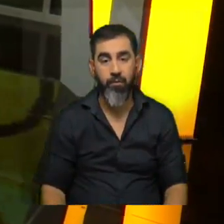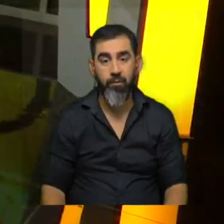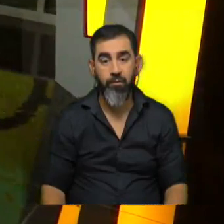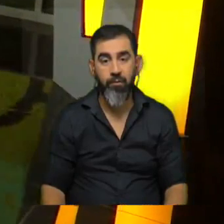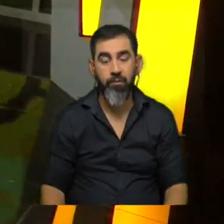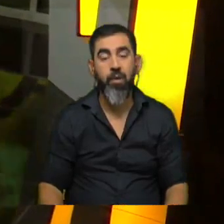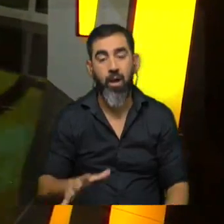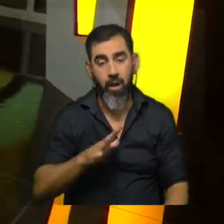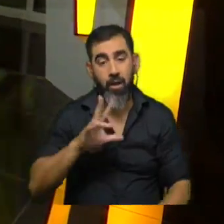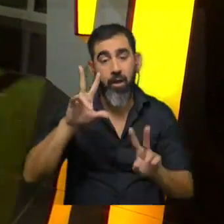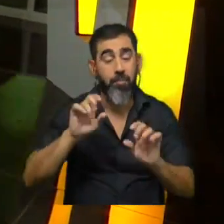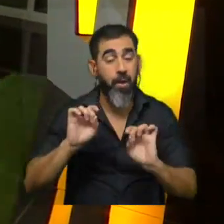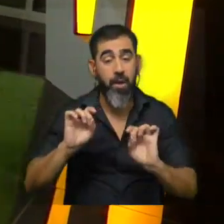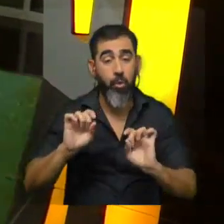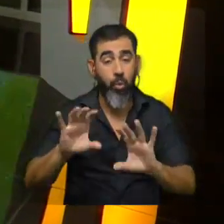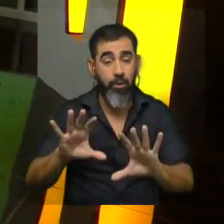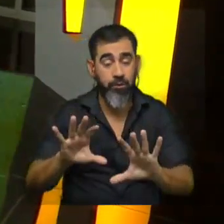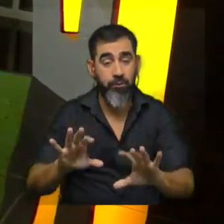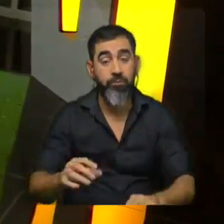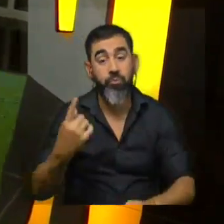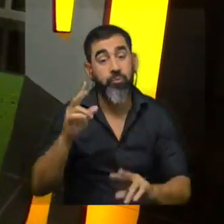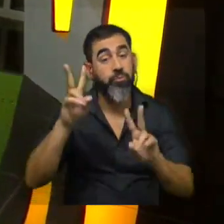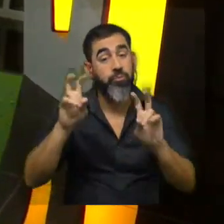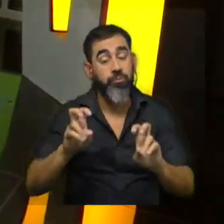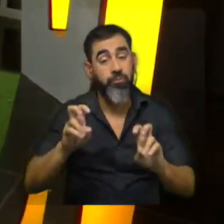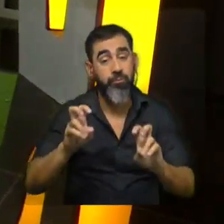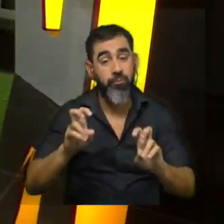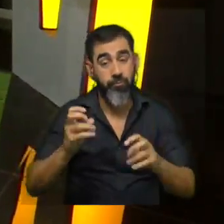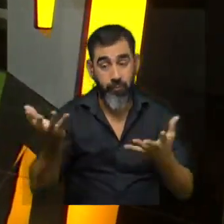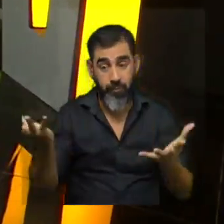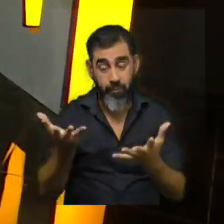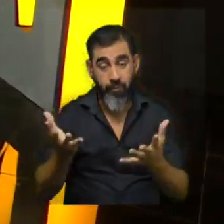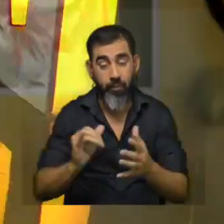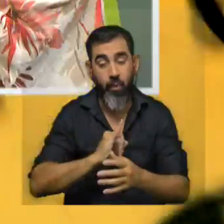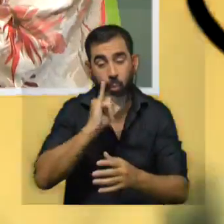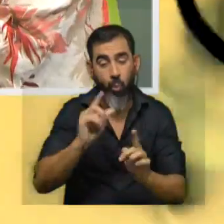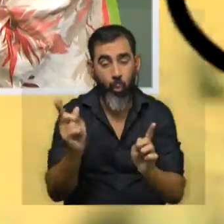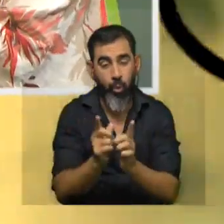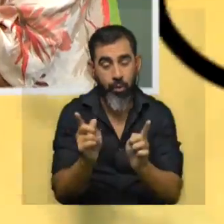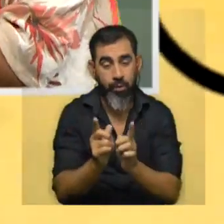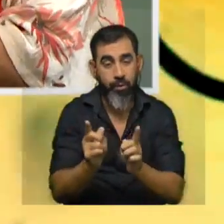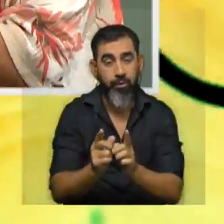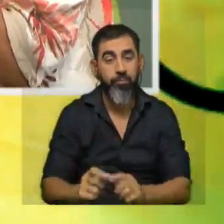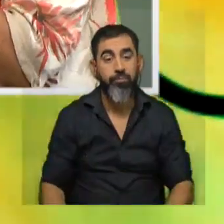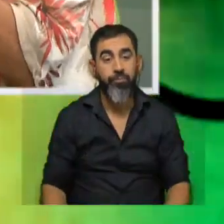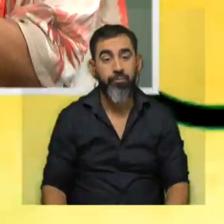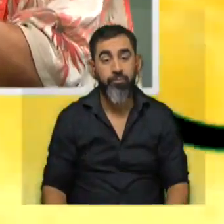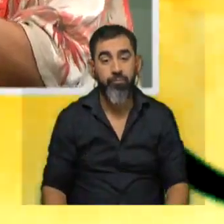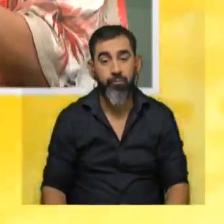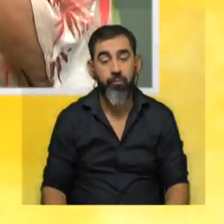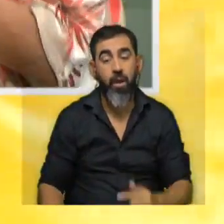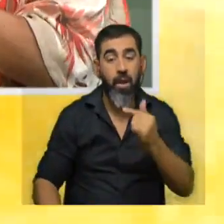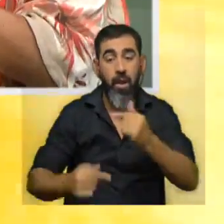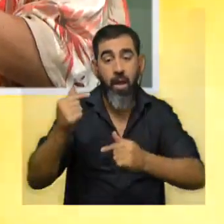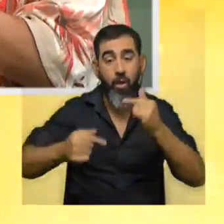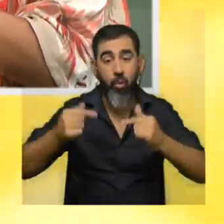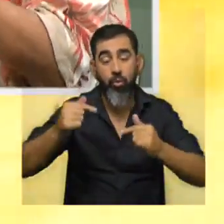muchos fenómenos de la naturaleza y uno en particular que es el que vamos a desarrollar un poquito acá que es esto que la trayectoria de los objetos